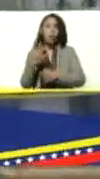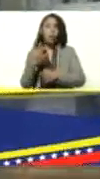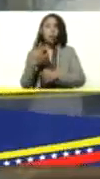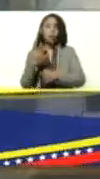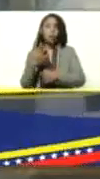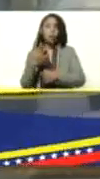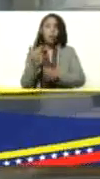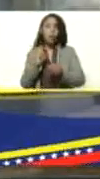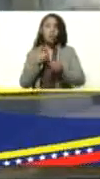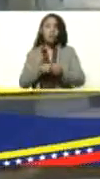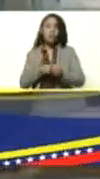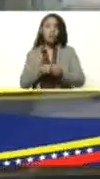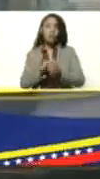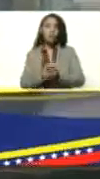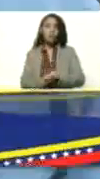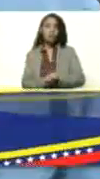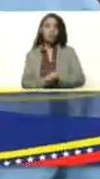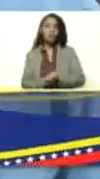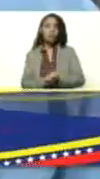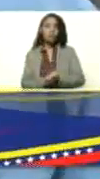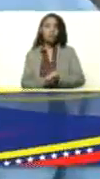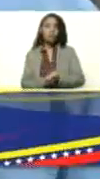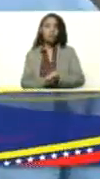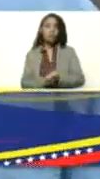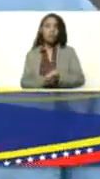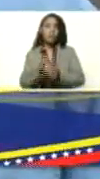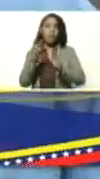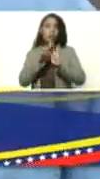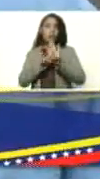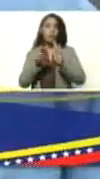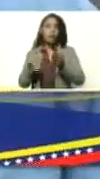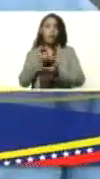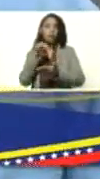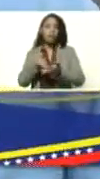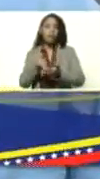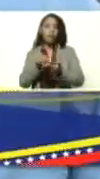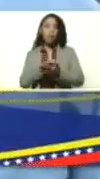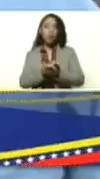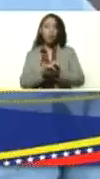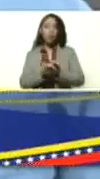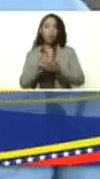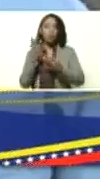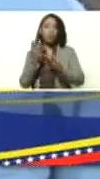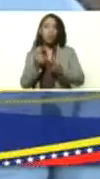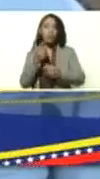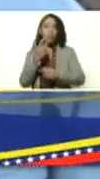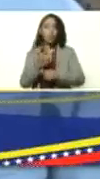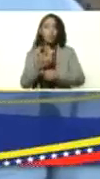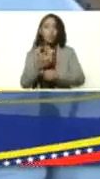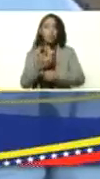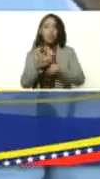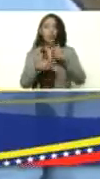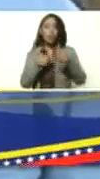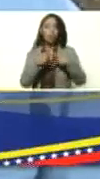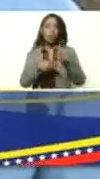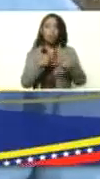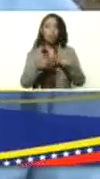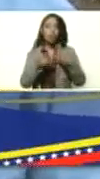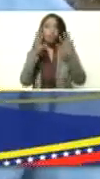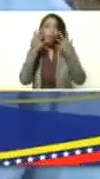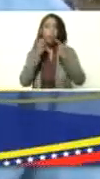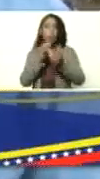agremiados este en el nivel nacional estamos de número 3 en la producción de ovino